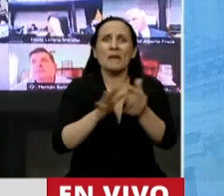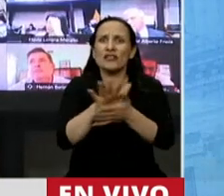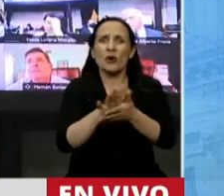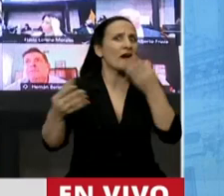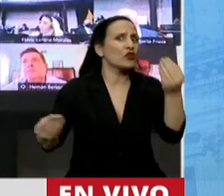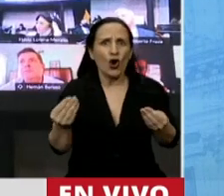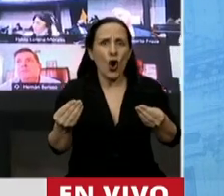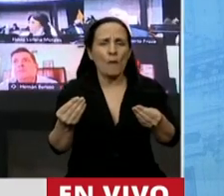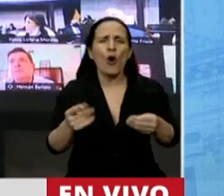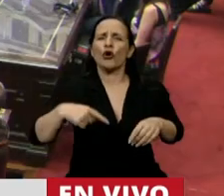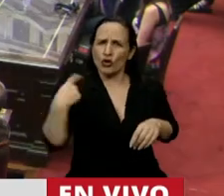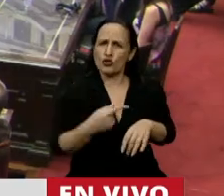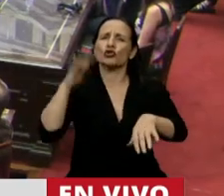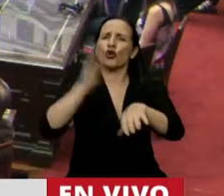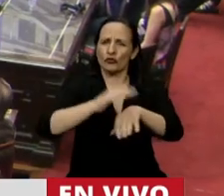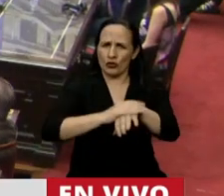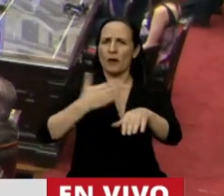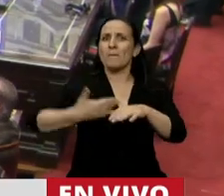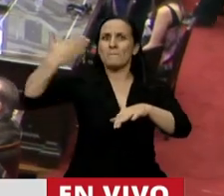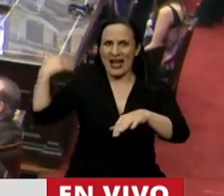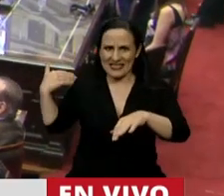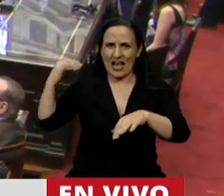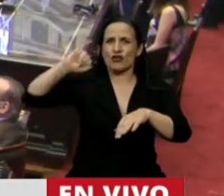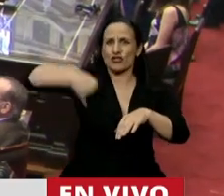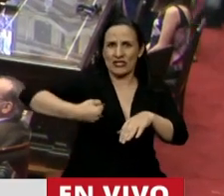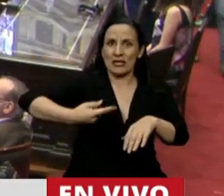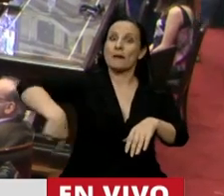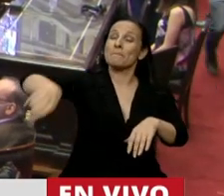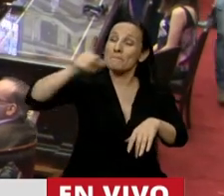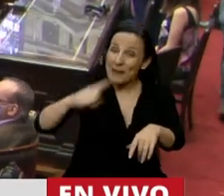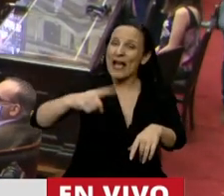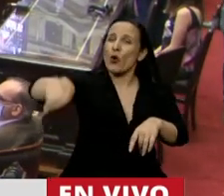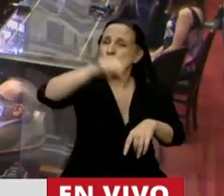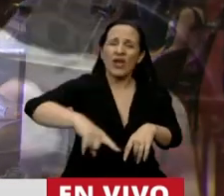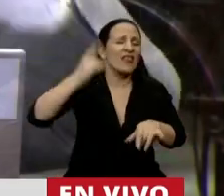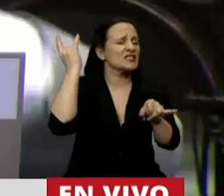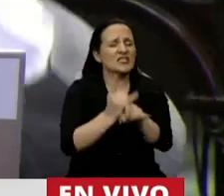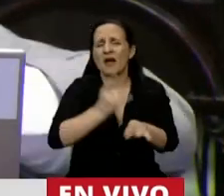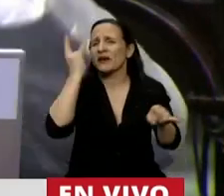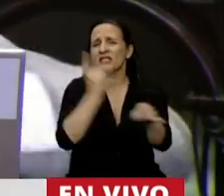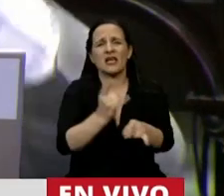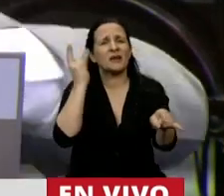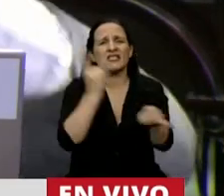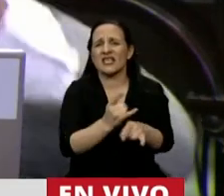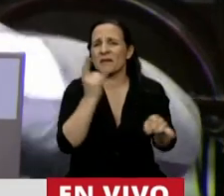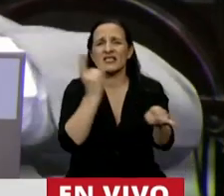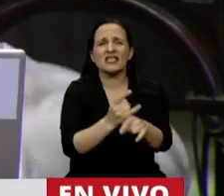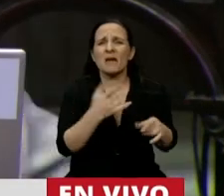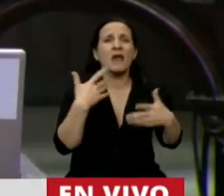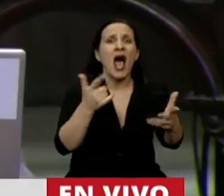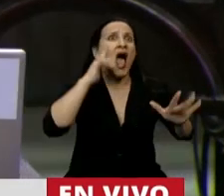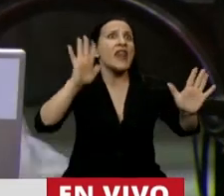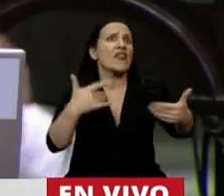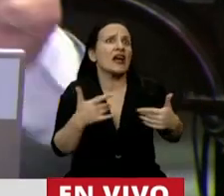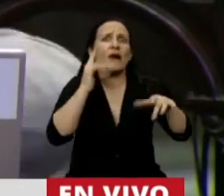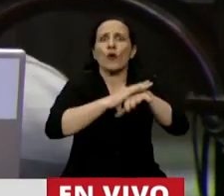Porque nos hacemos cargo del pasado, pero ustedes siempre están llegando. No tienen nada que ver con lo que